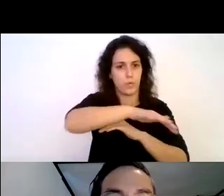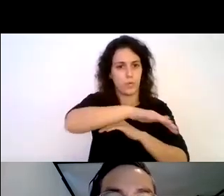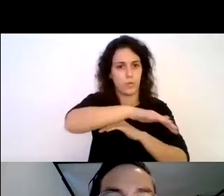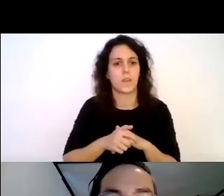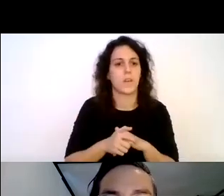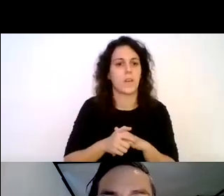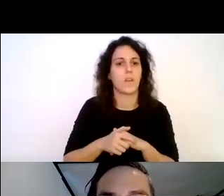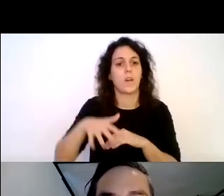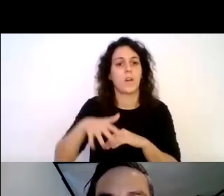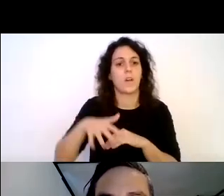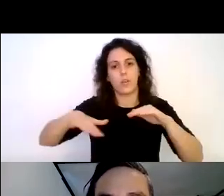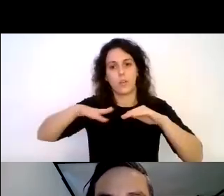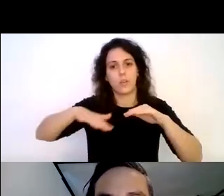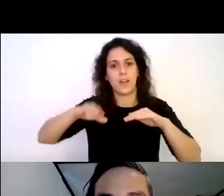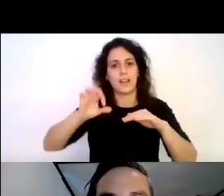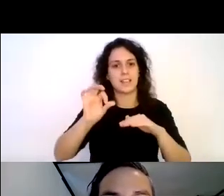Cerro San Cristóbal.